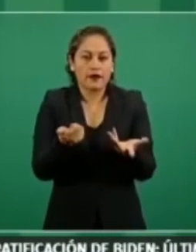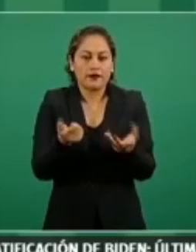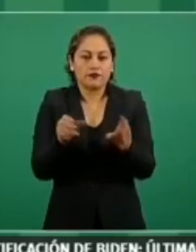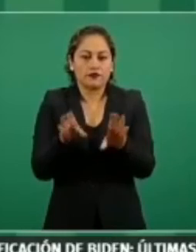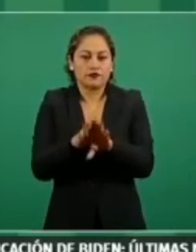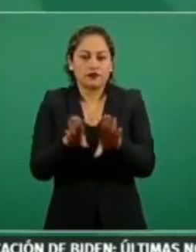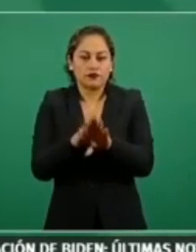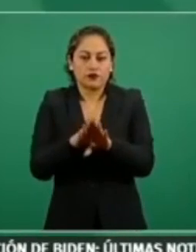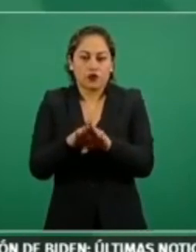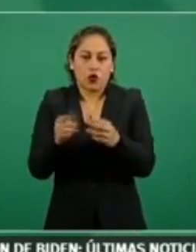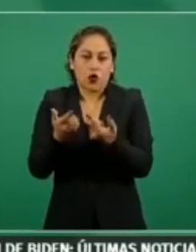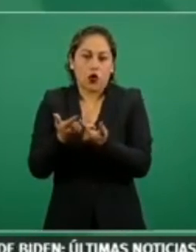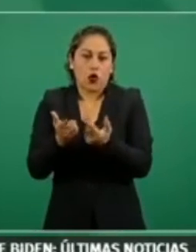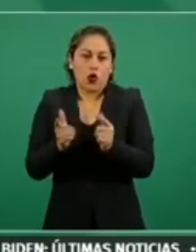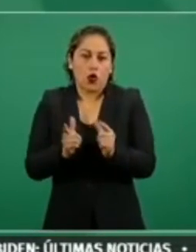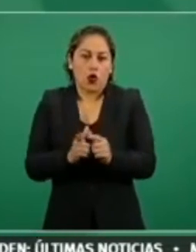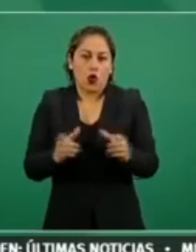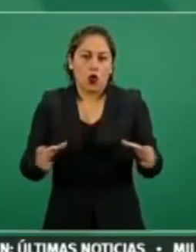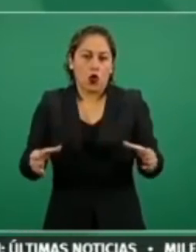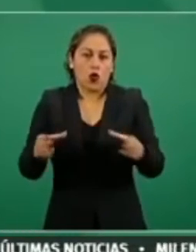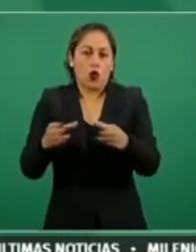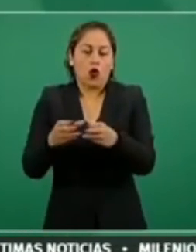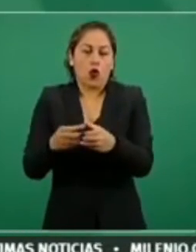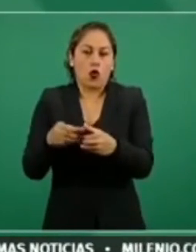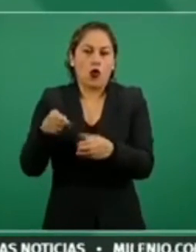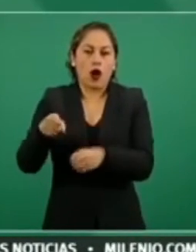de policía y buen gobierno.